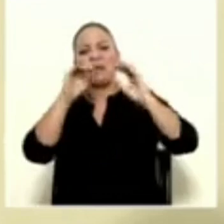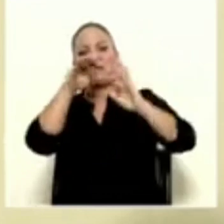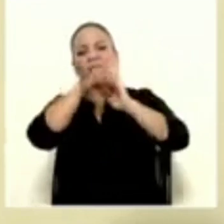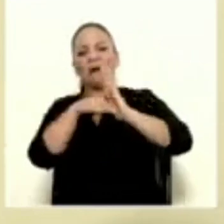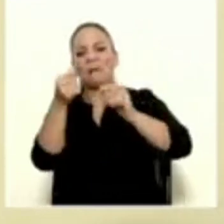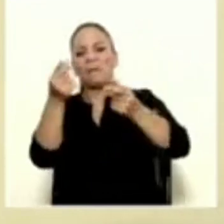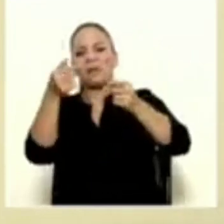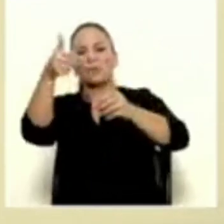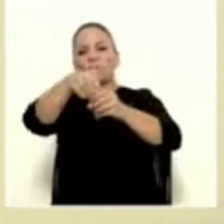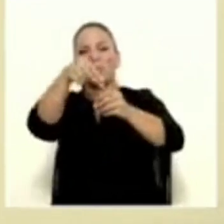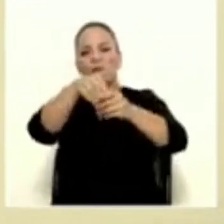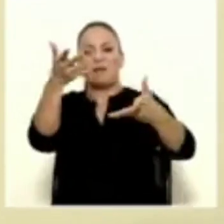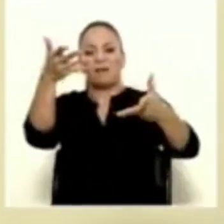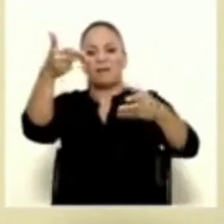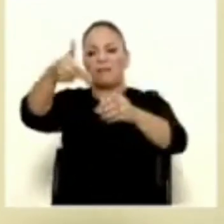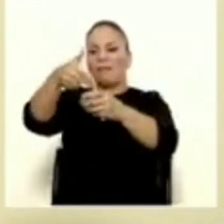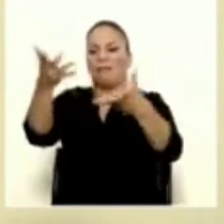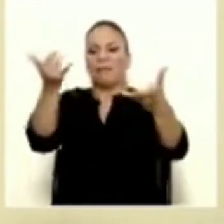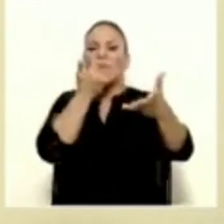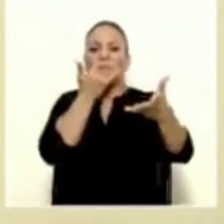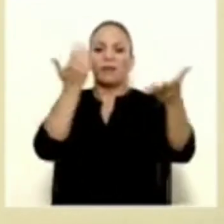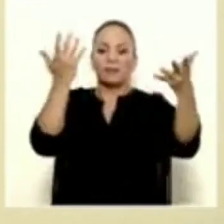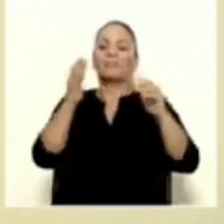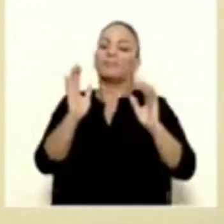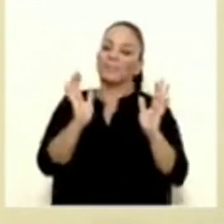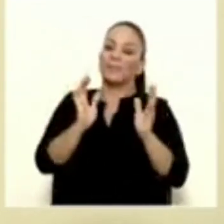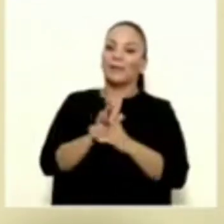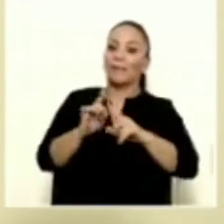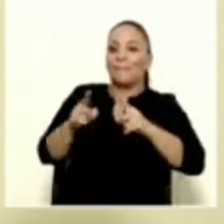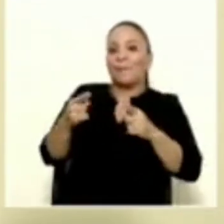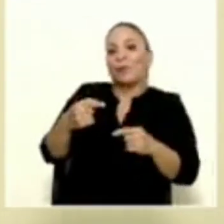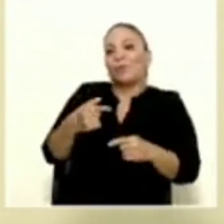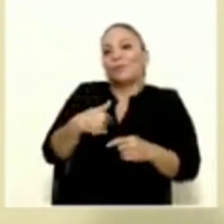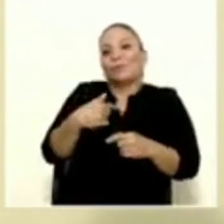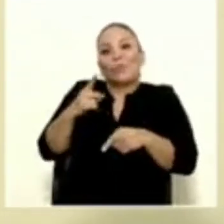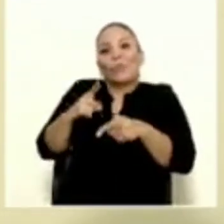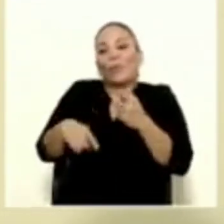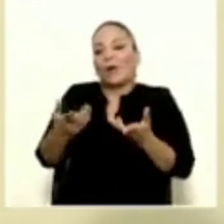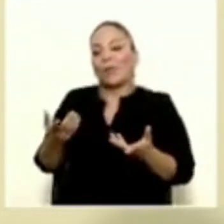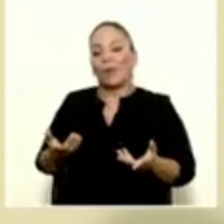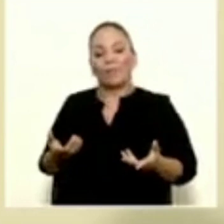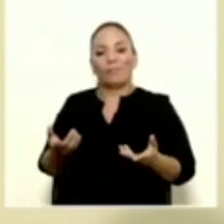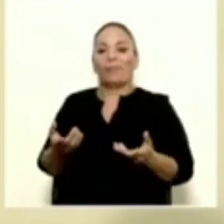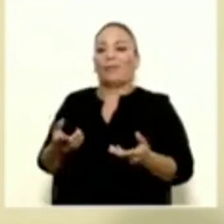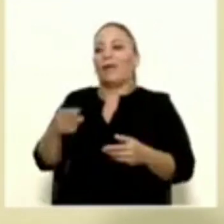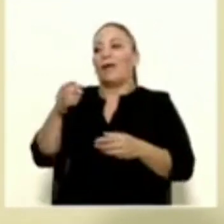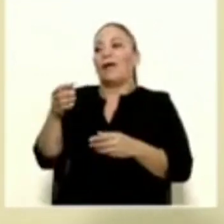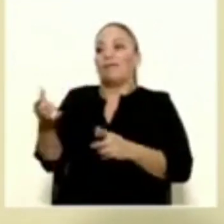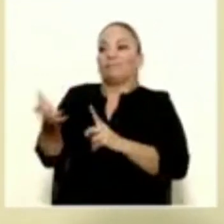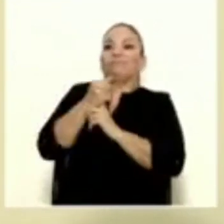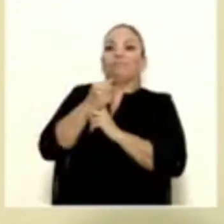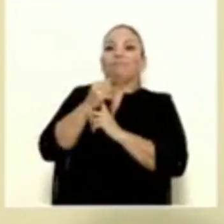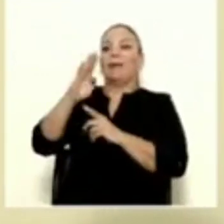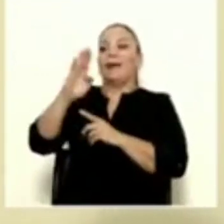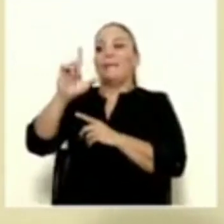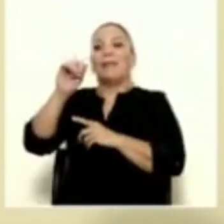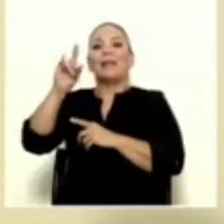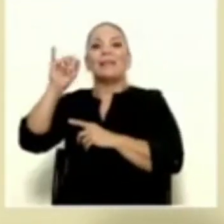gasolina y de los combustibles. De ni modo que yo fuera a agarrar a Vladimir Putin y a